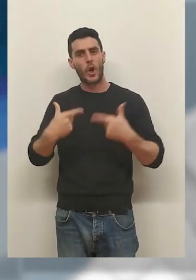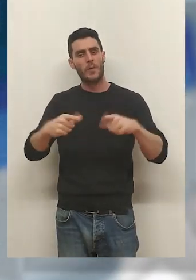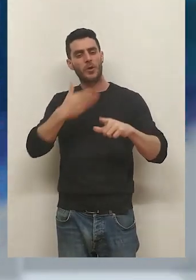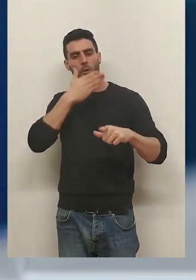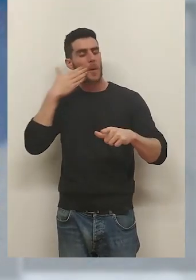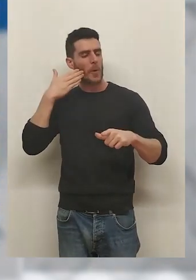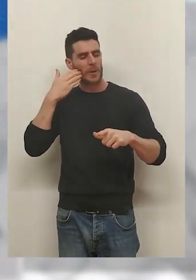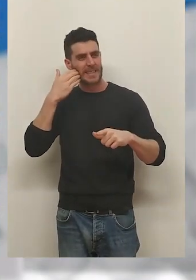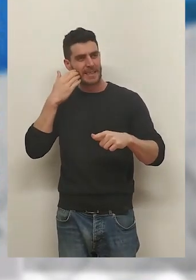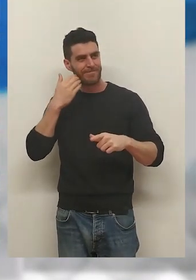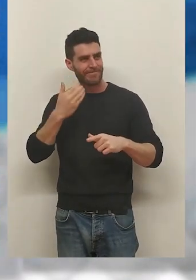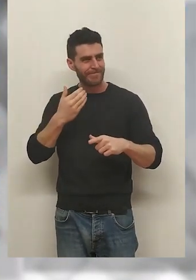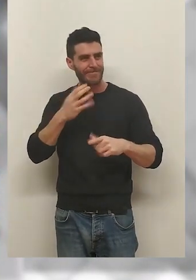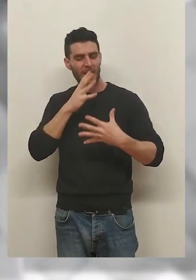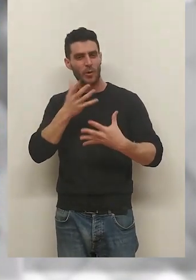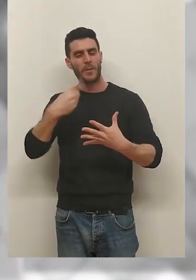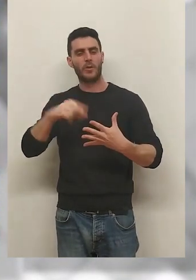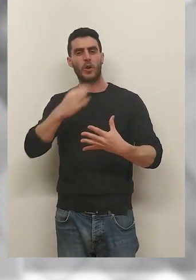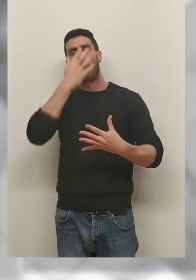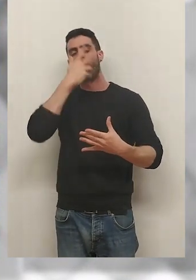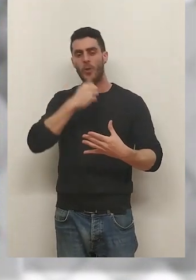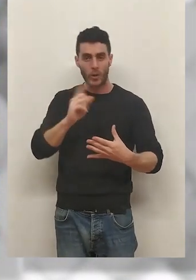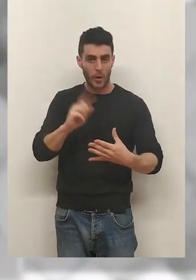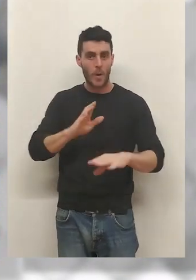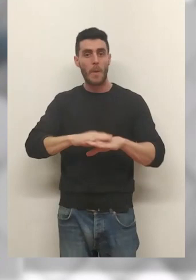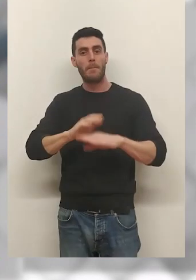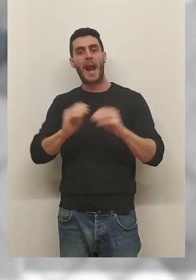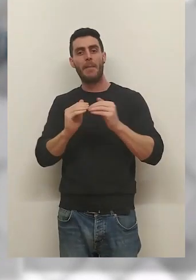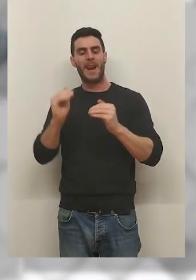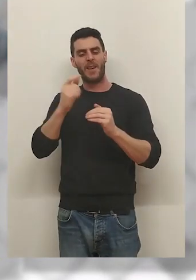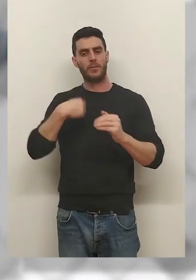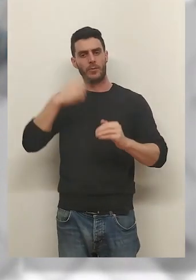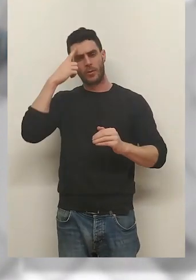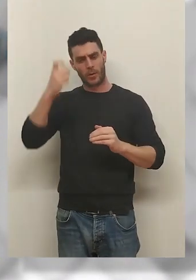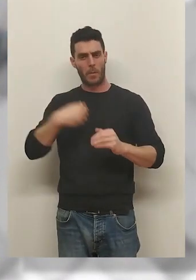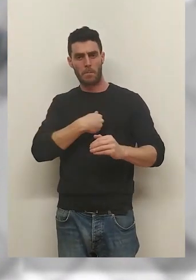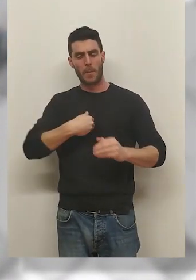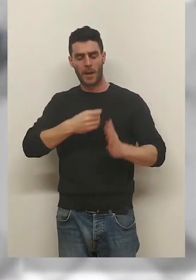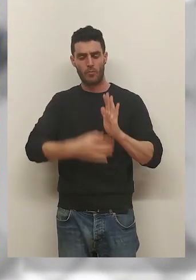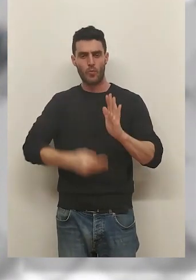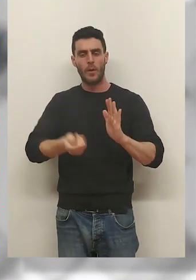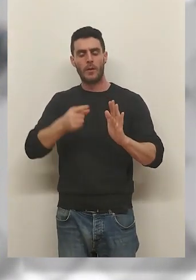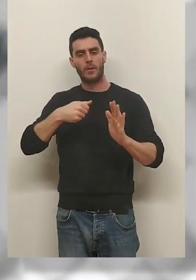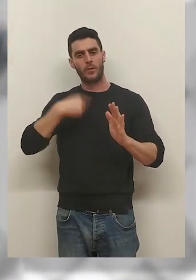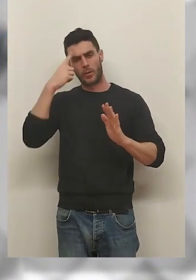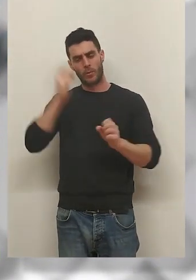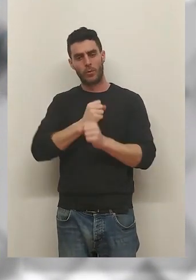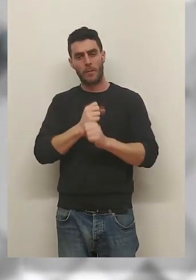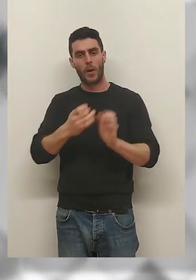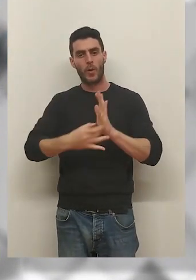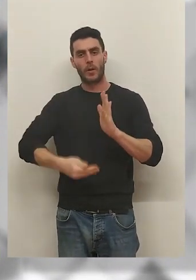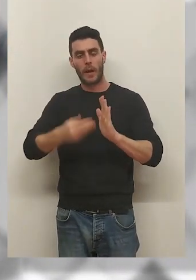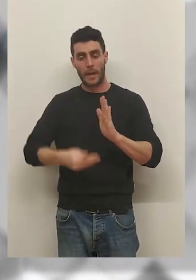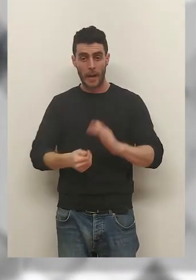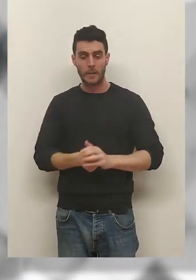aunque ahora mismo no partamos ni como favoritos en el playdown, creo que vamos a hacer un buen papel, creo que estamos haciendo un trabajo bastante bueno.